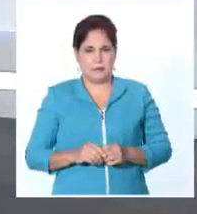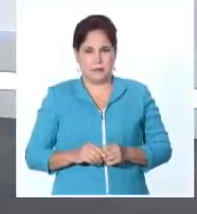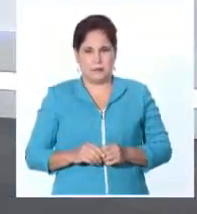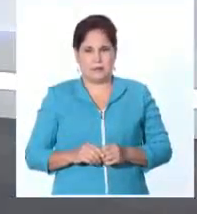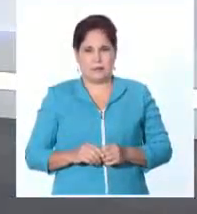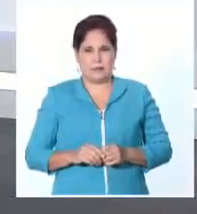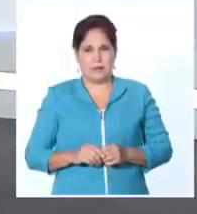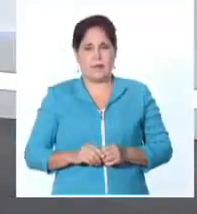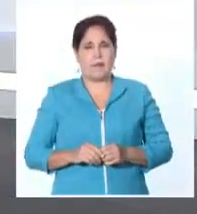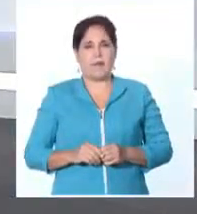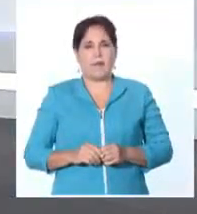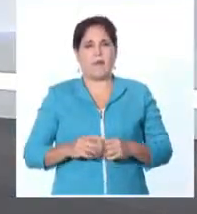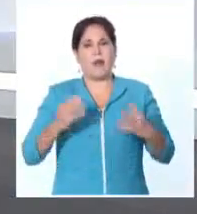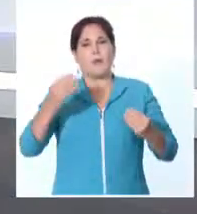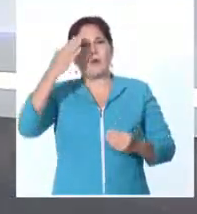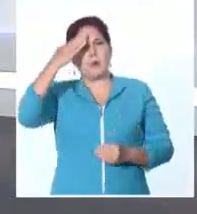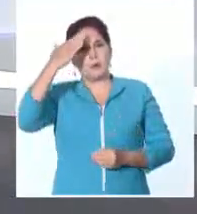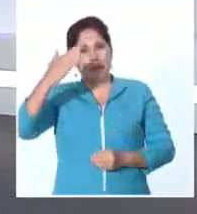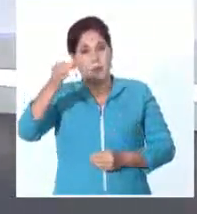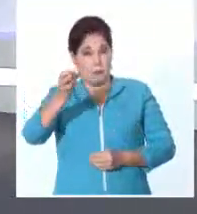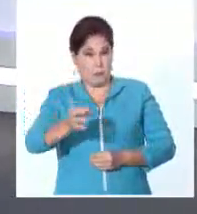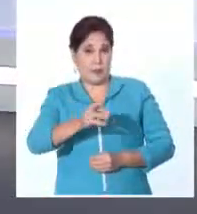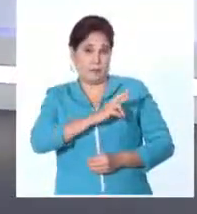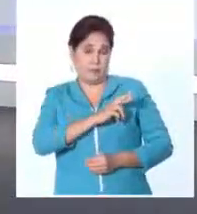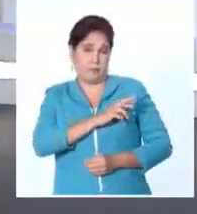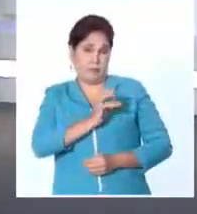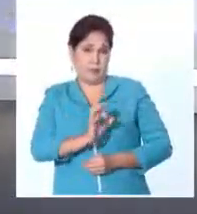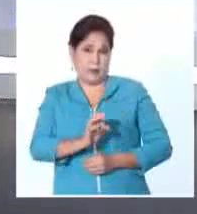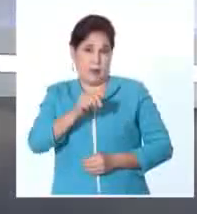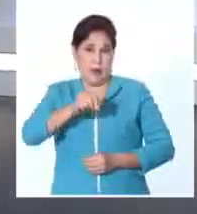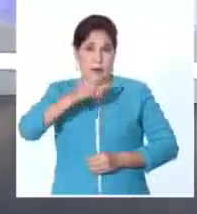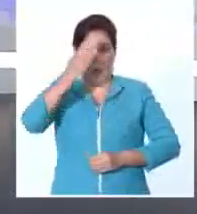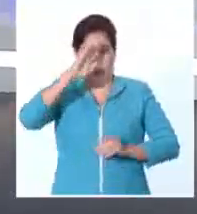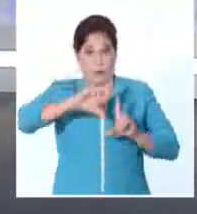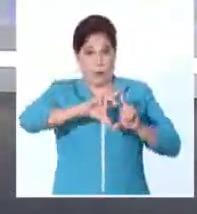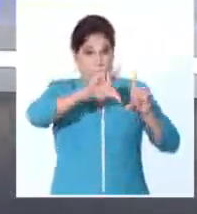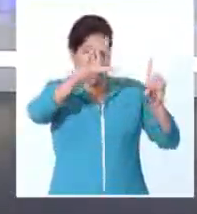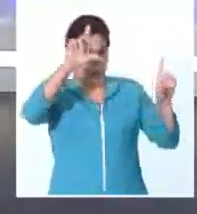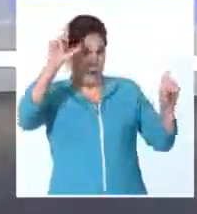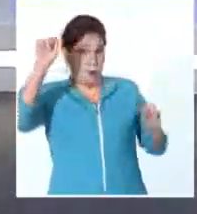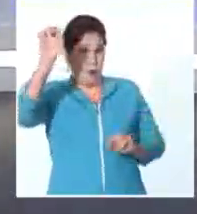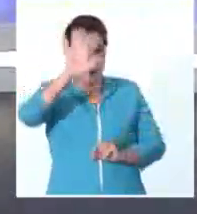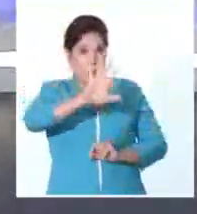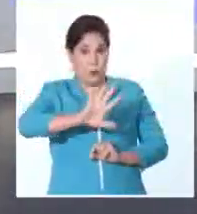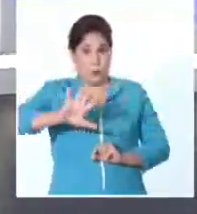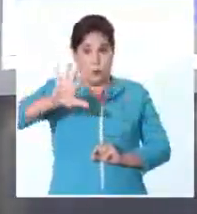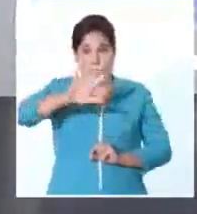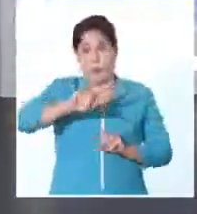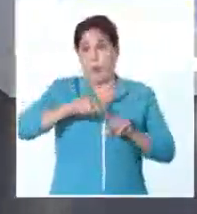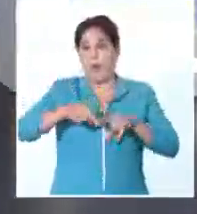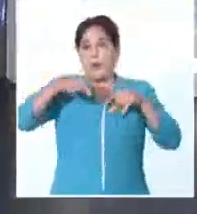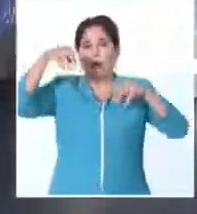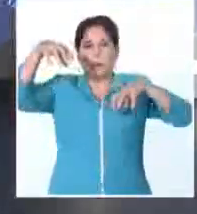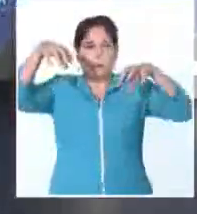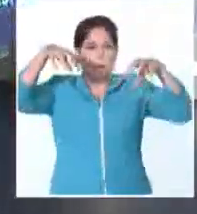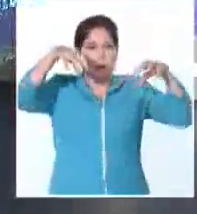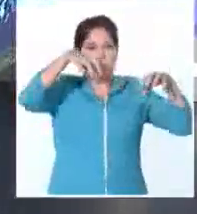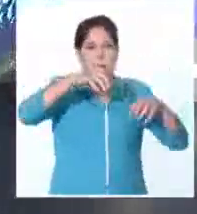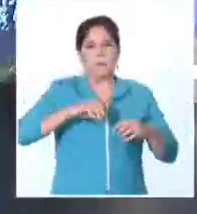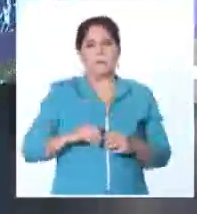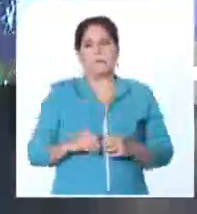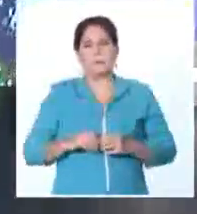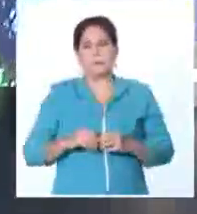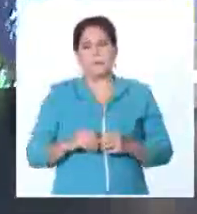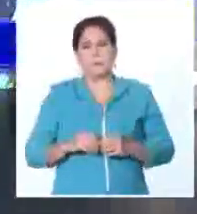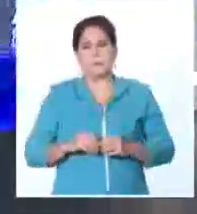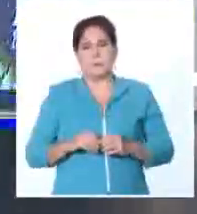Sí, muchas gracias. Bueno, efectivamente podemos apreciar en las imágenes de satélite cómo hoy ha disminuido la lluvia a lo largo de todo nuestro